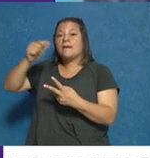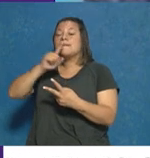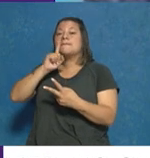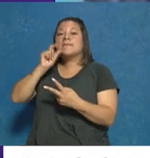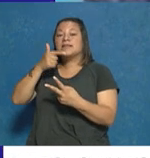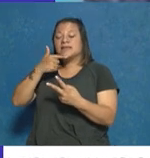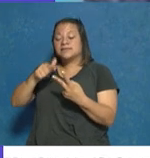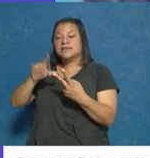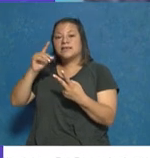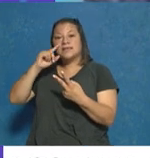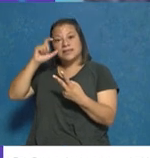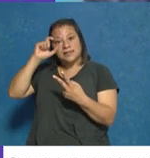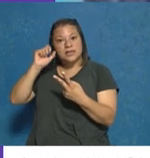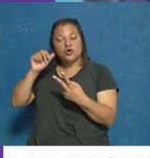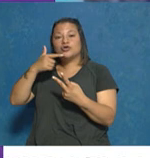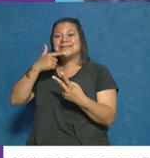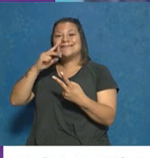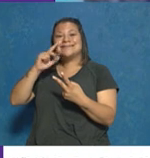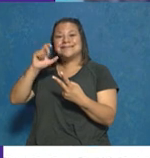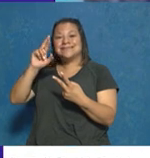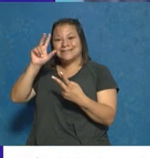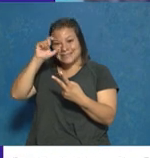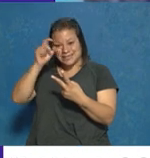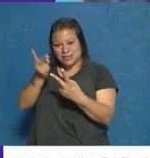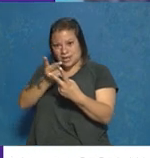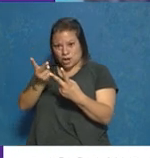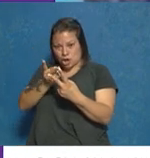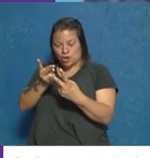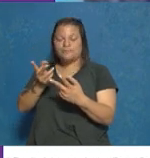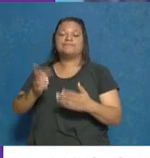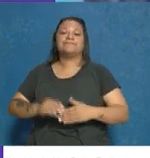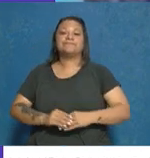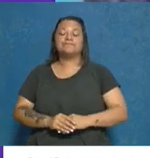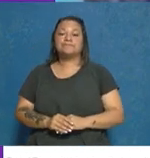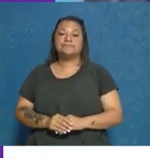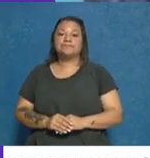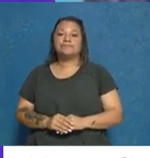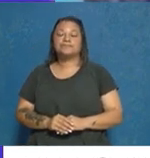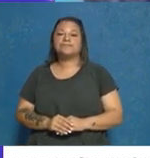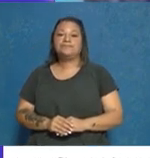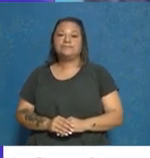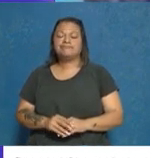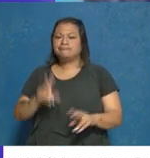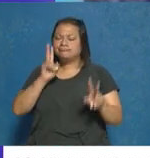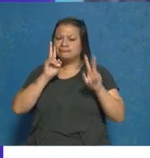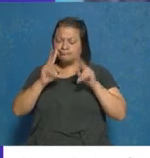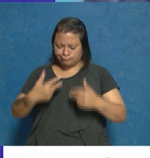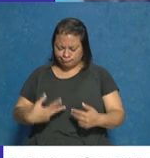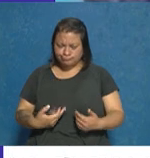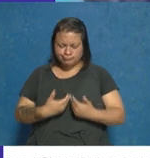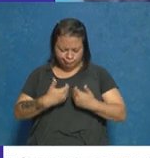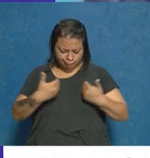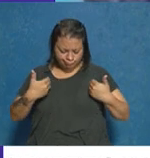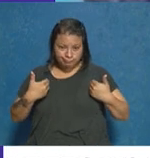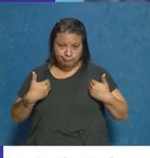Diego Sicre. Lo cierto es que, de acuerdo a lo que se ha observado en el resultado